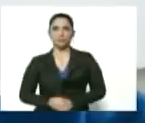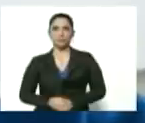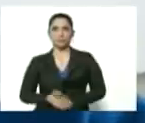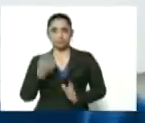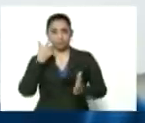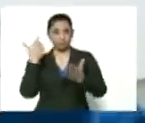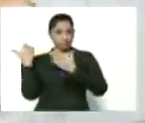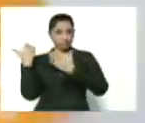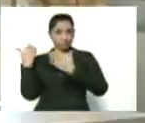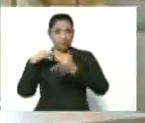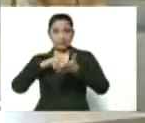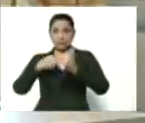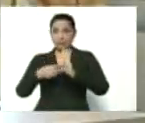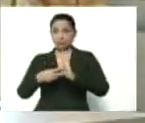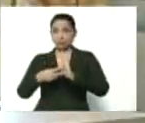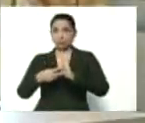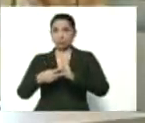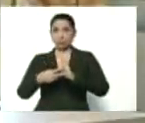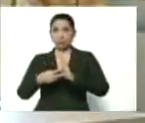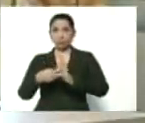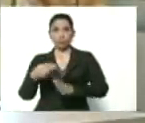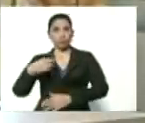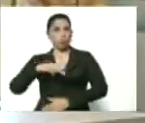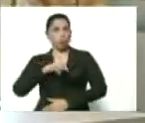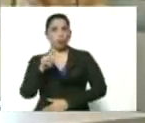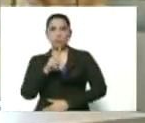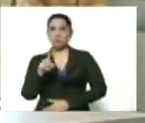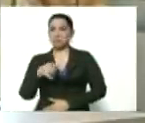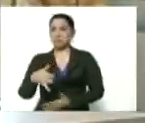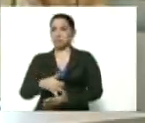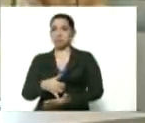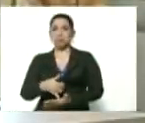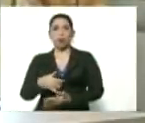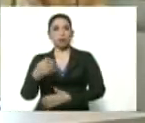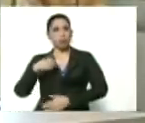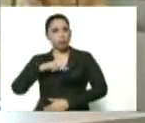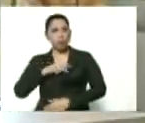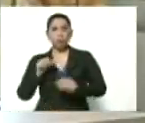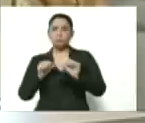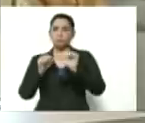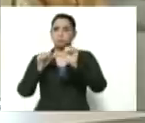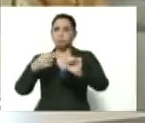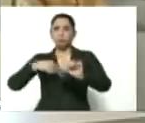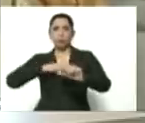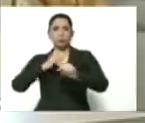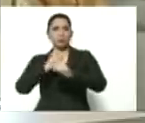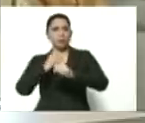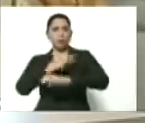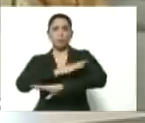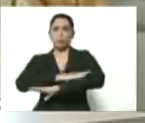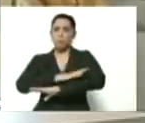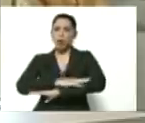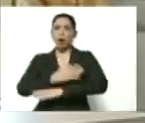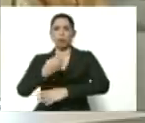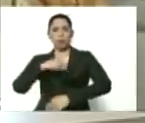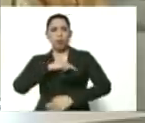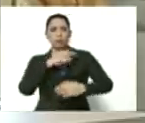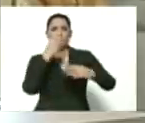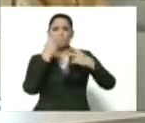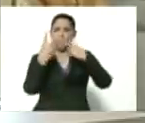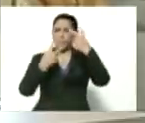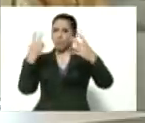Quiere decir que nosotros no aflojamos. Mantenemos nuestro trabajo, nuestra disciplina, nuestra casa por casa.